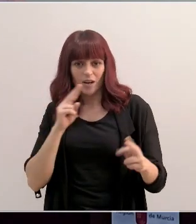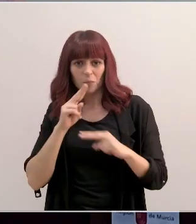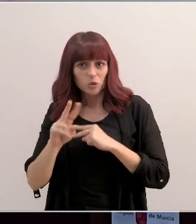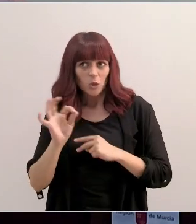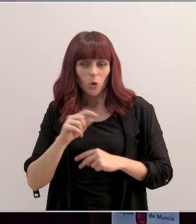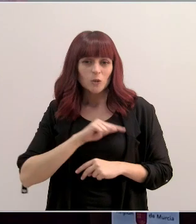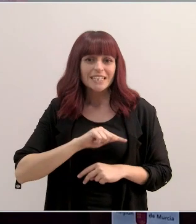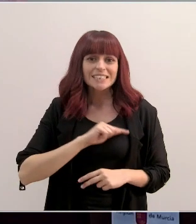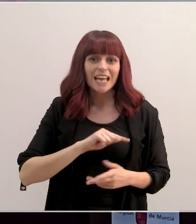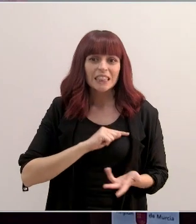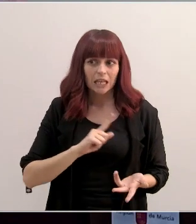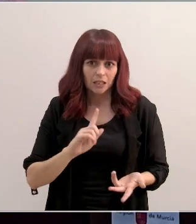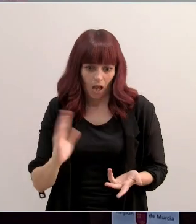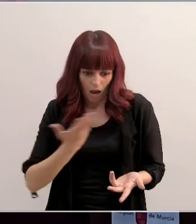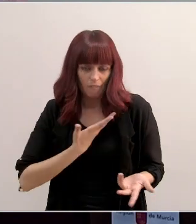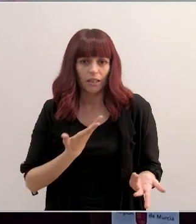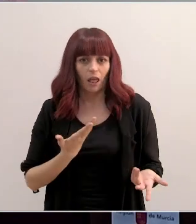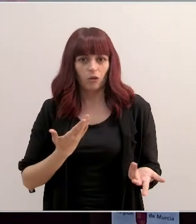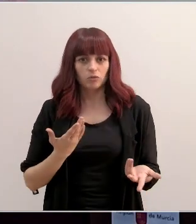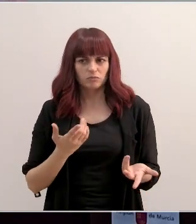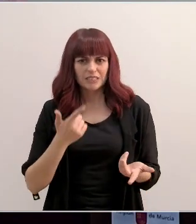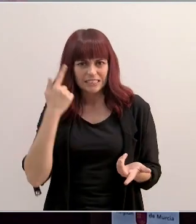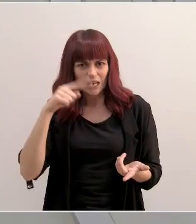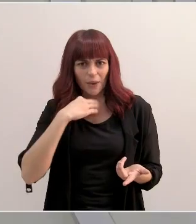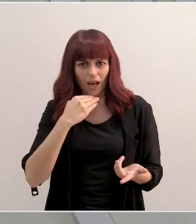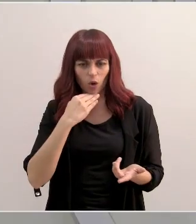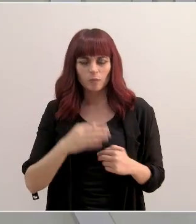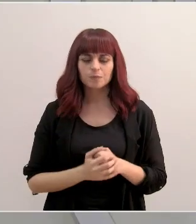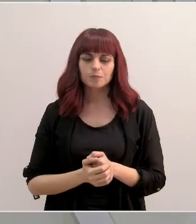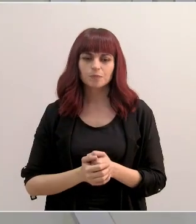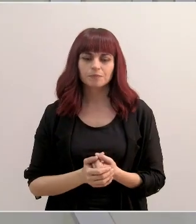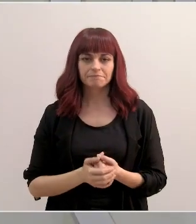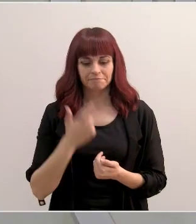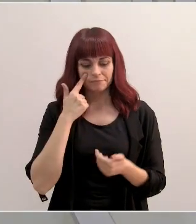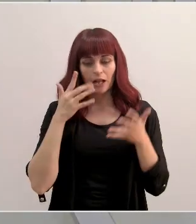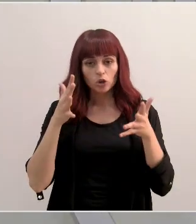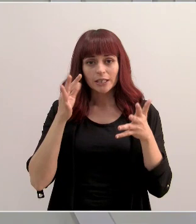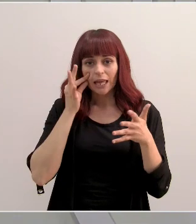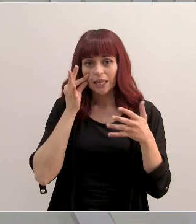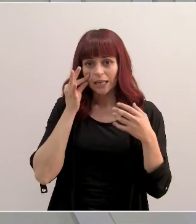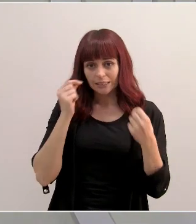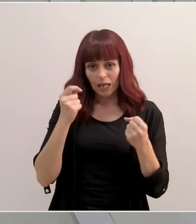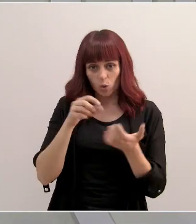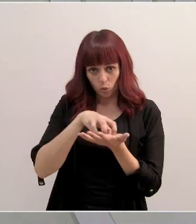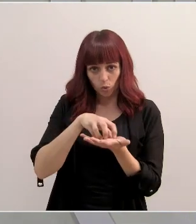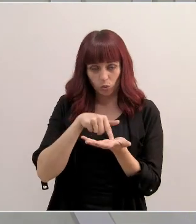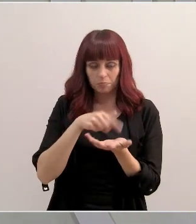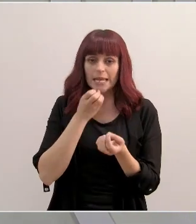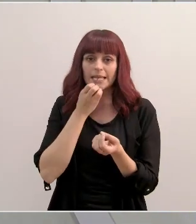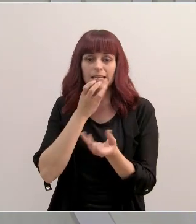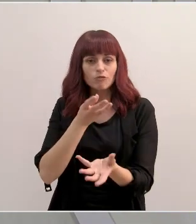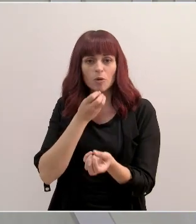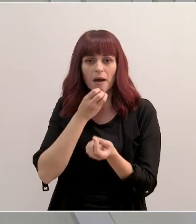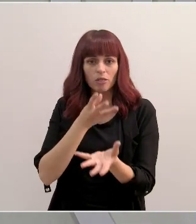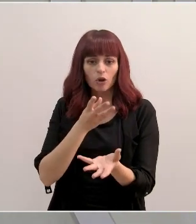perjudicados. Bueno, en principio, la Consejería de Salud no puede facilitar información